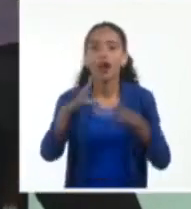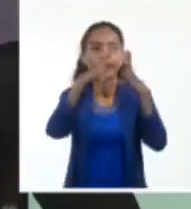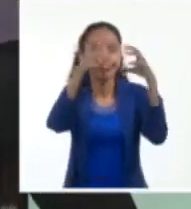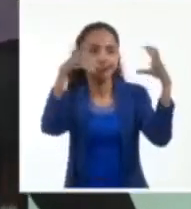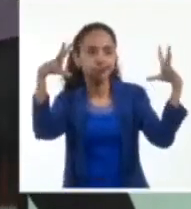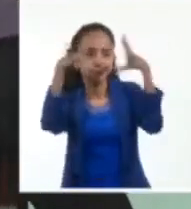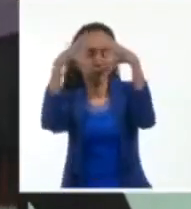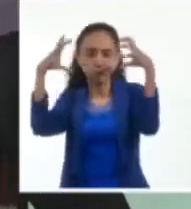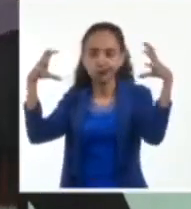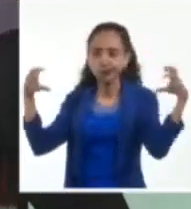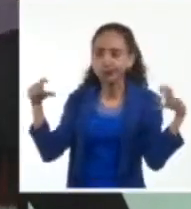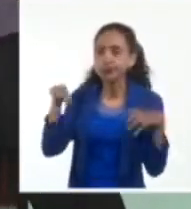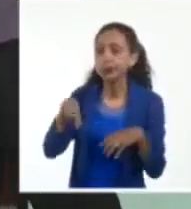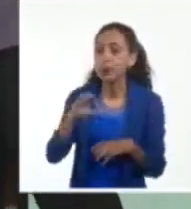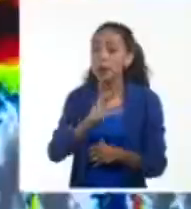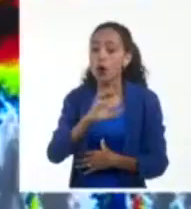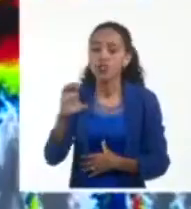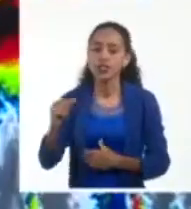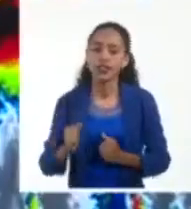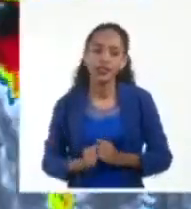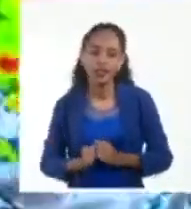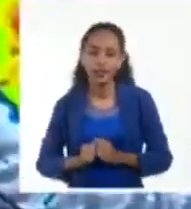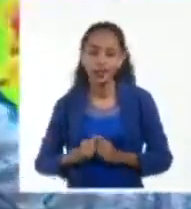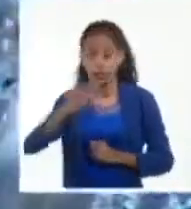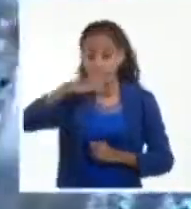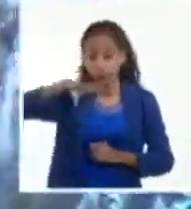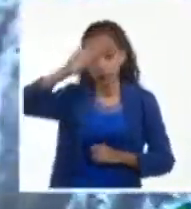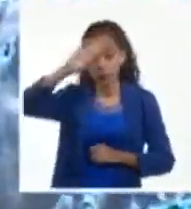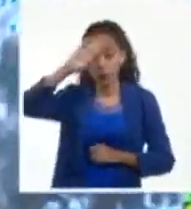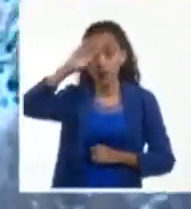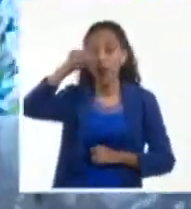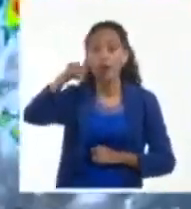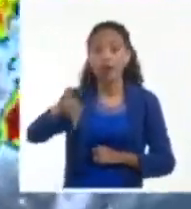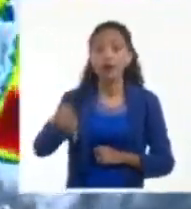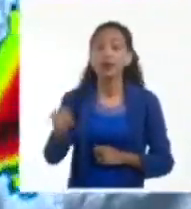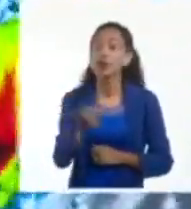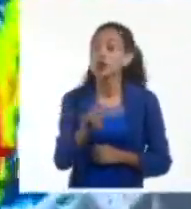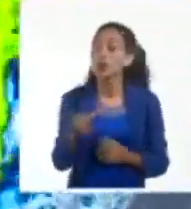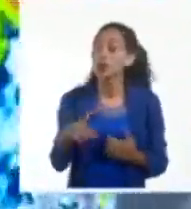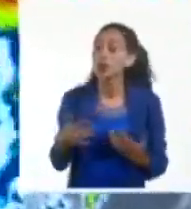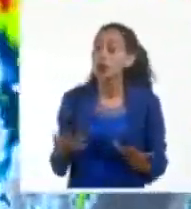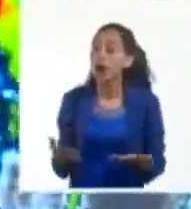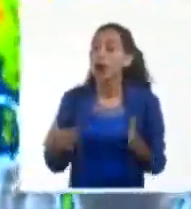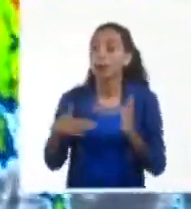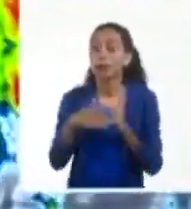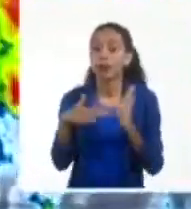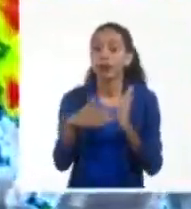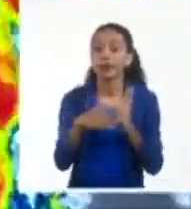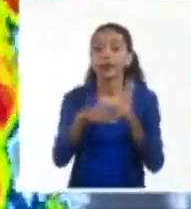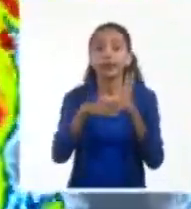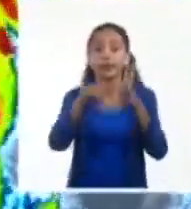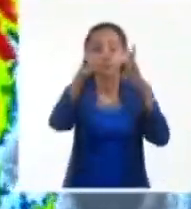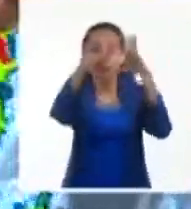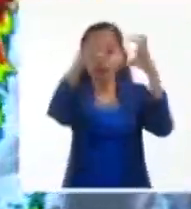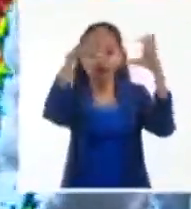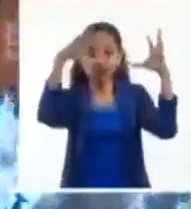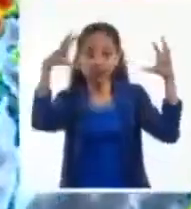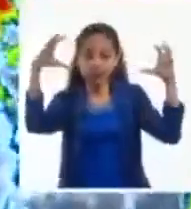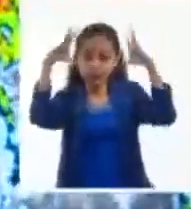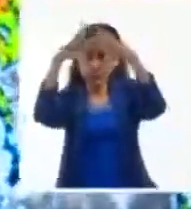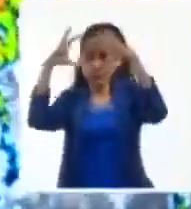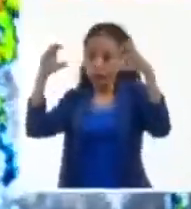sobre la región occidental del país. Tendremos una tarde nublada en la región